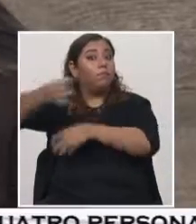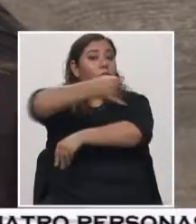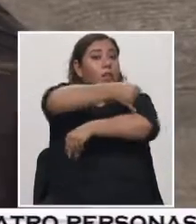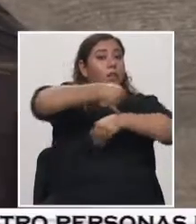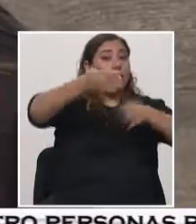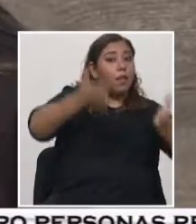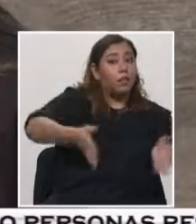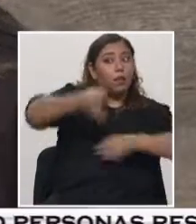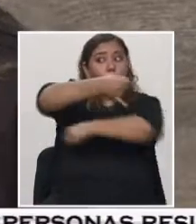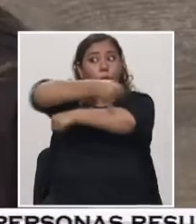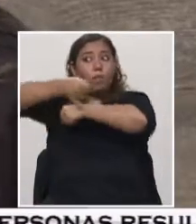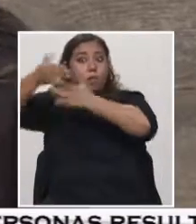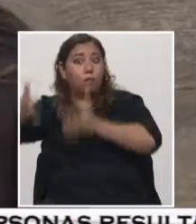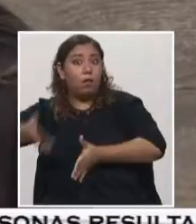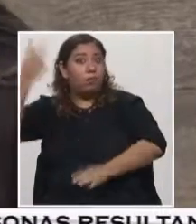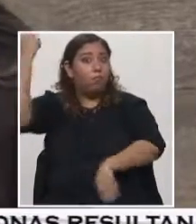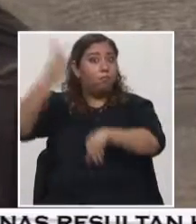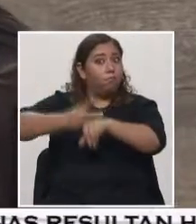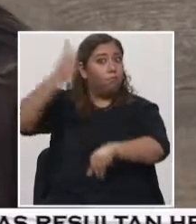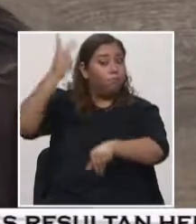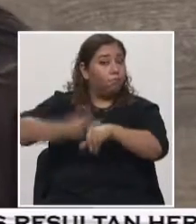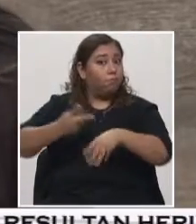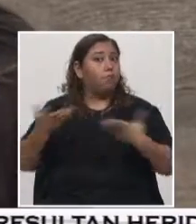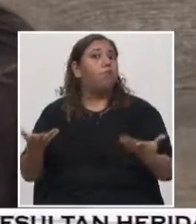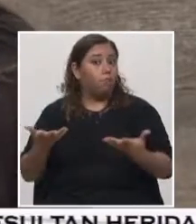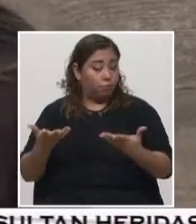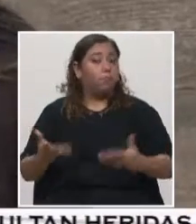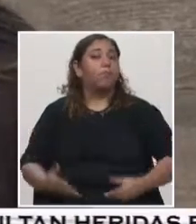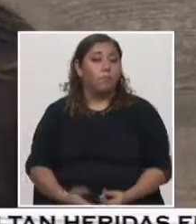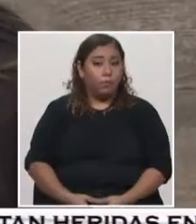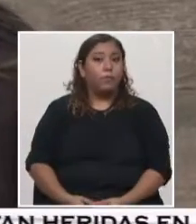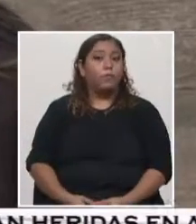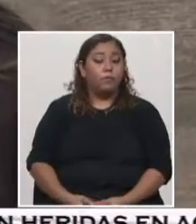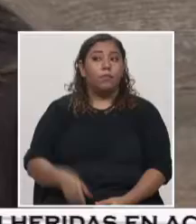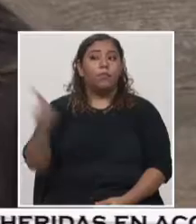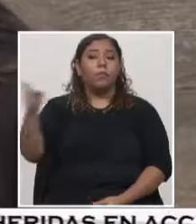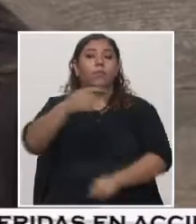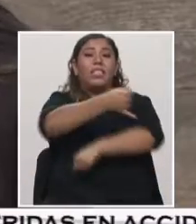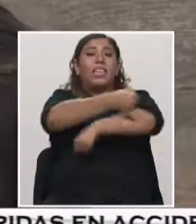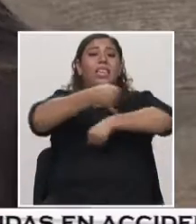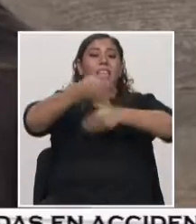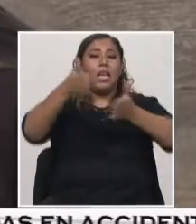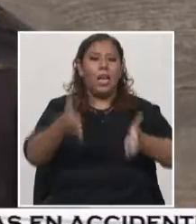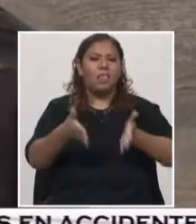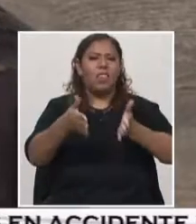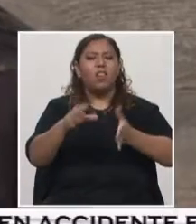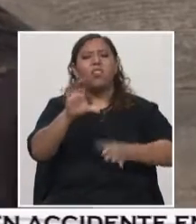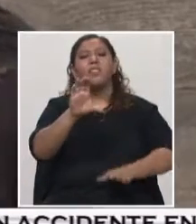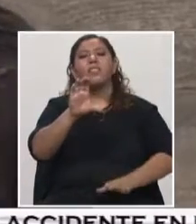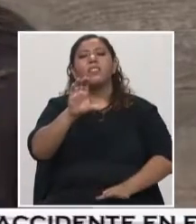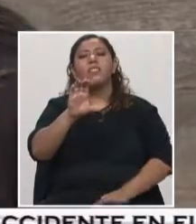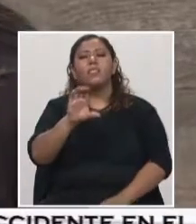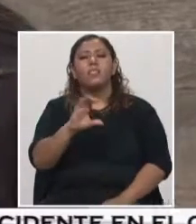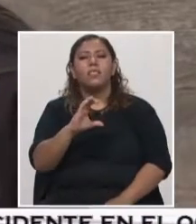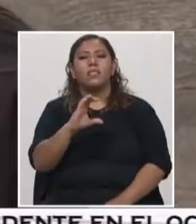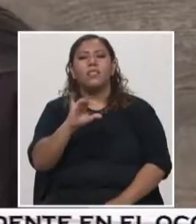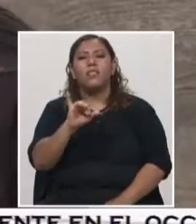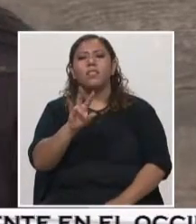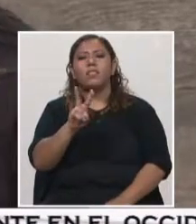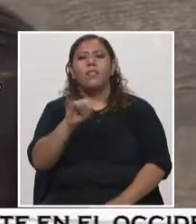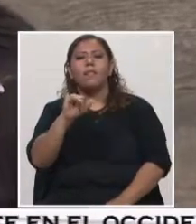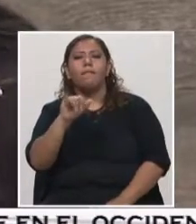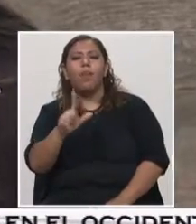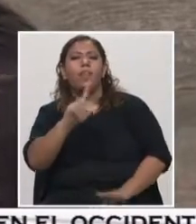geología, para tener principalmente los ingenieros civiles, porque también trata, la geología trata con la